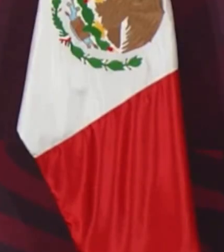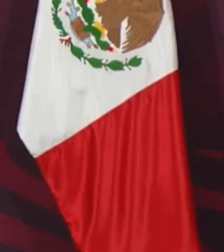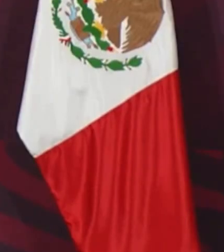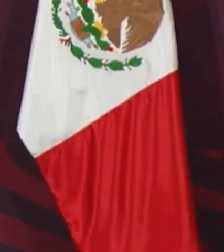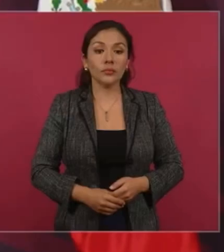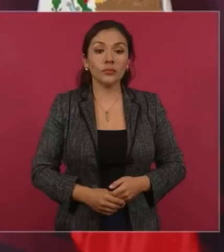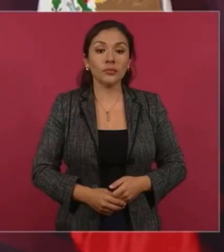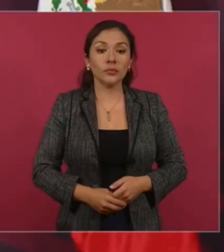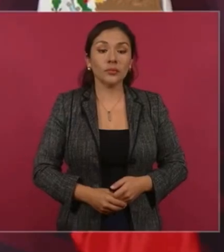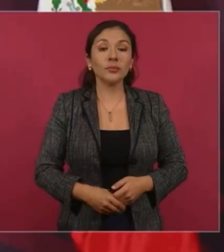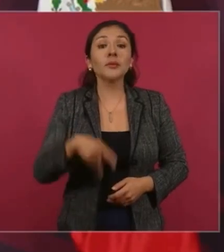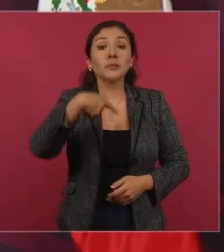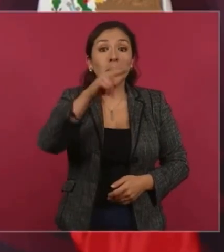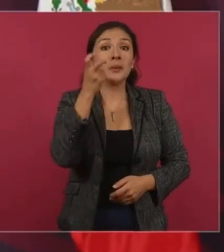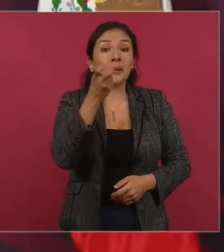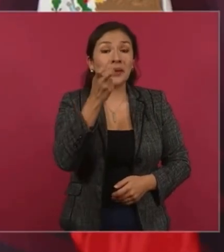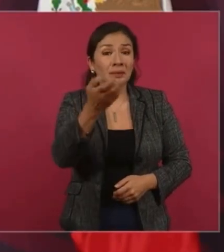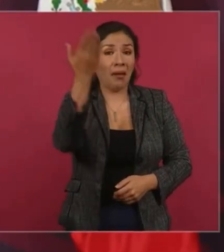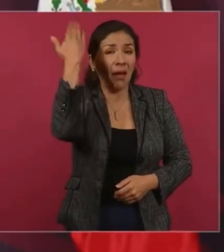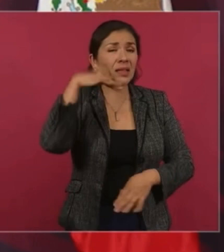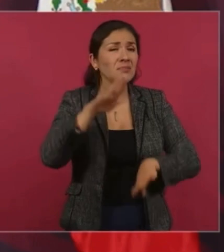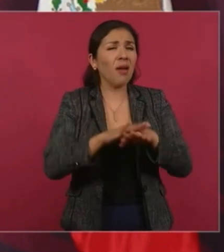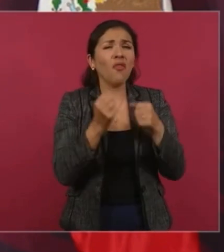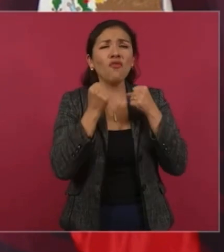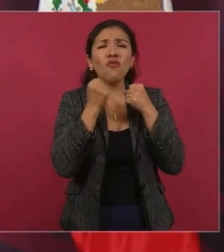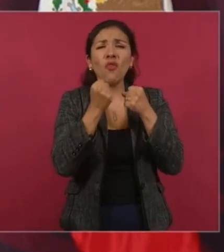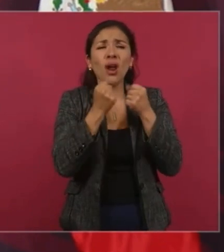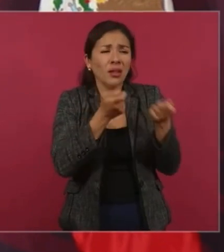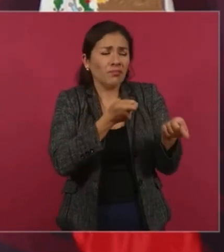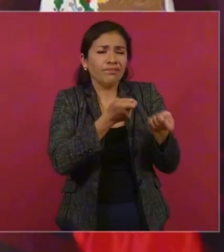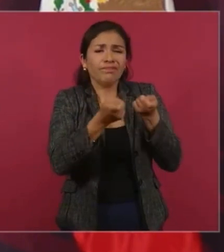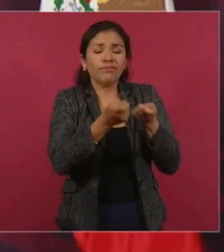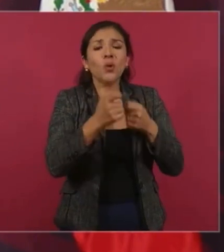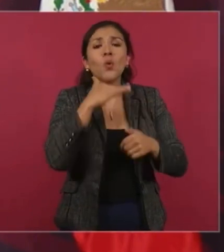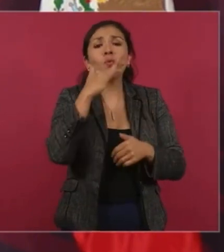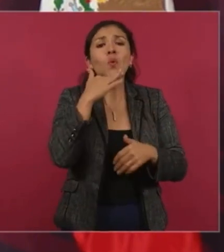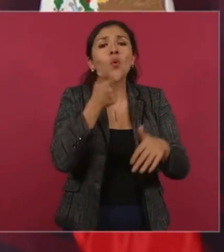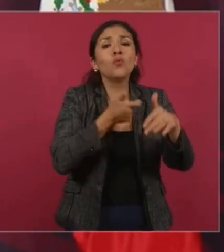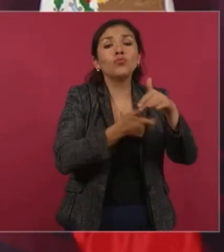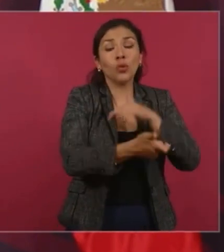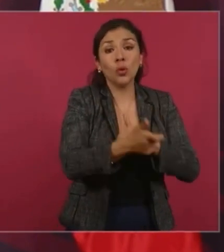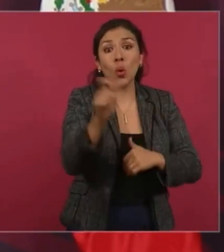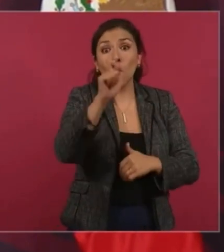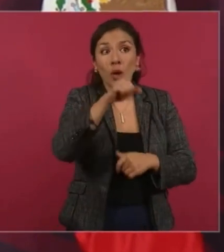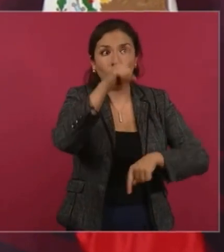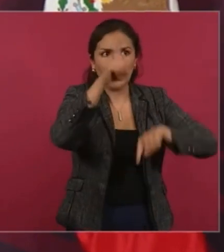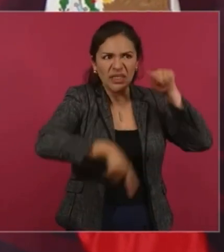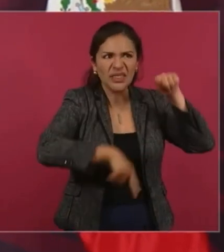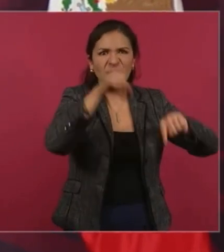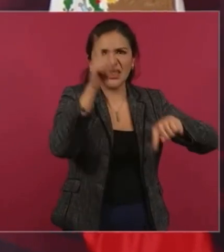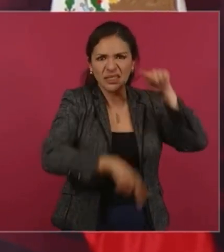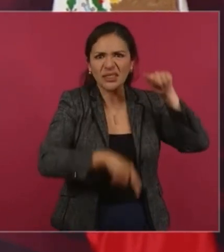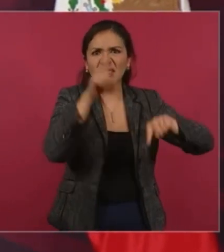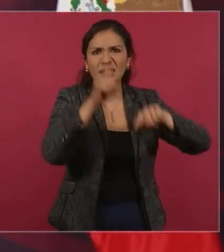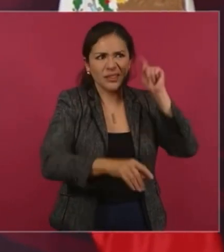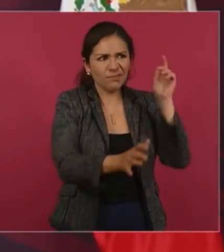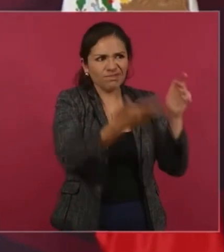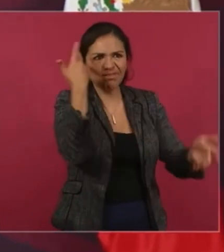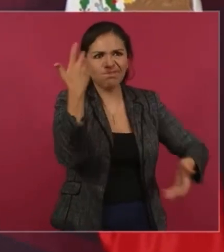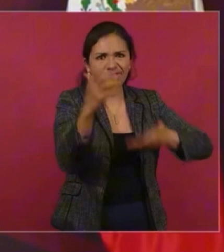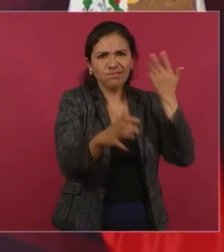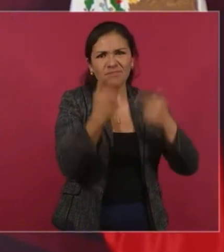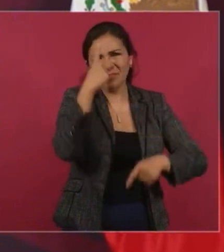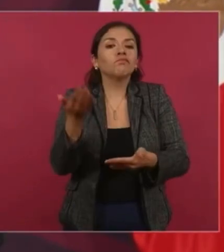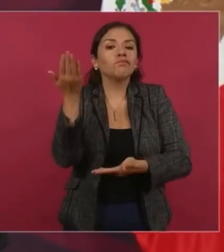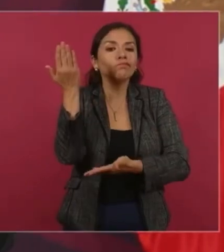Entonces, al quitar eso, al combatir eso, al desterrar